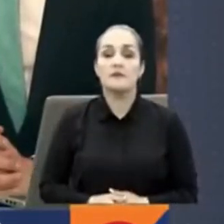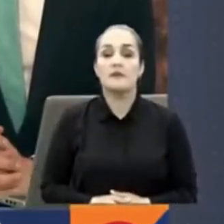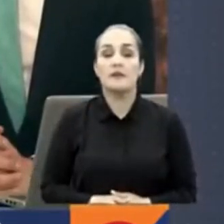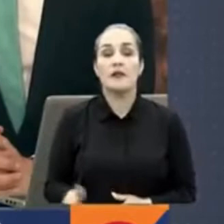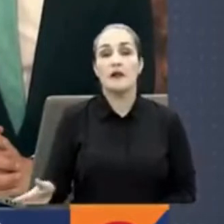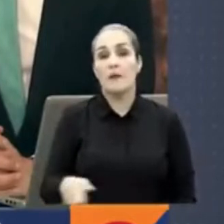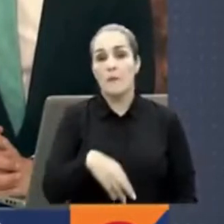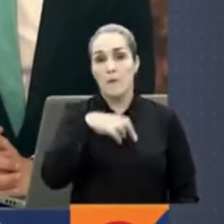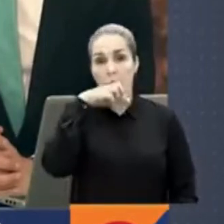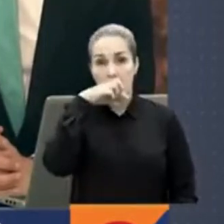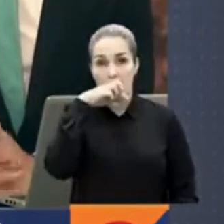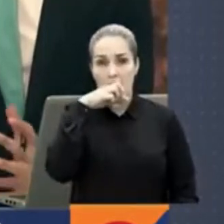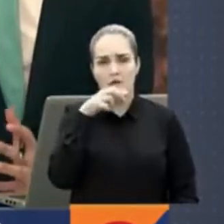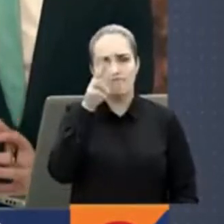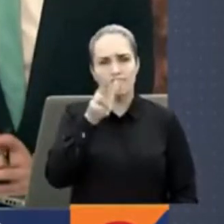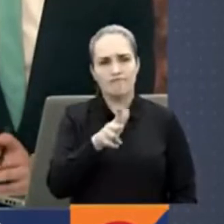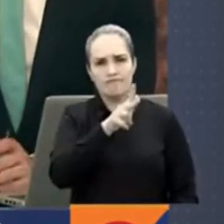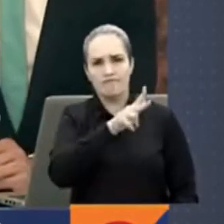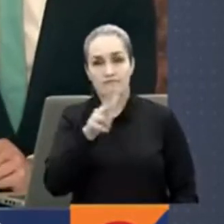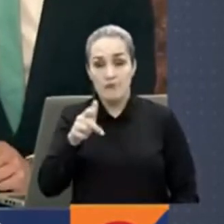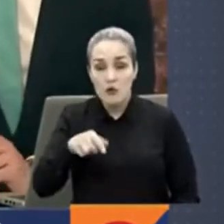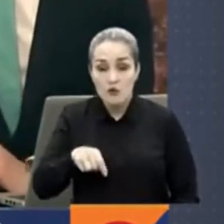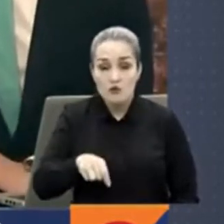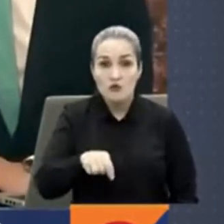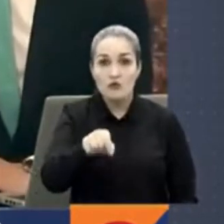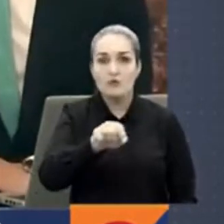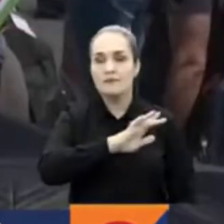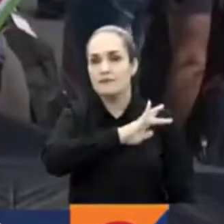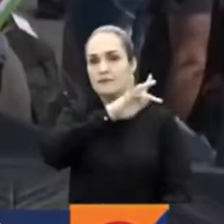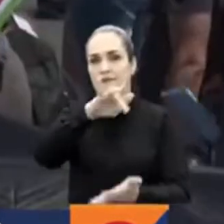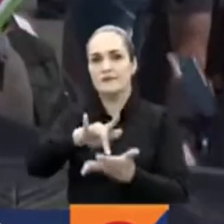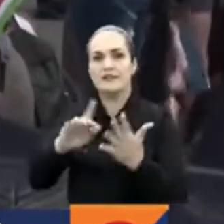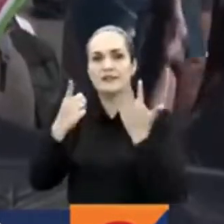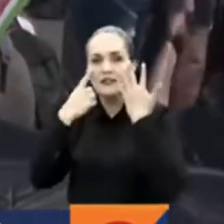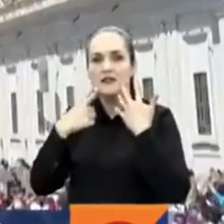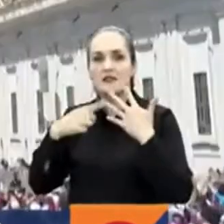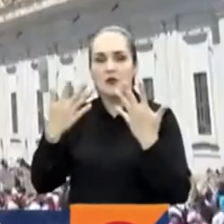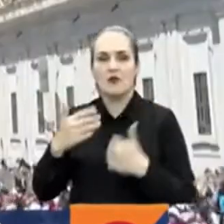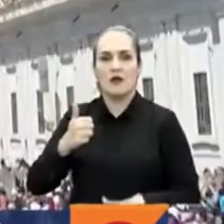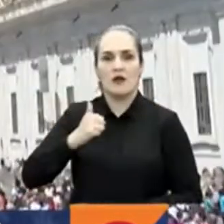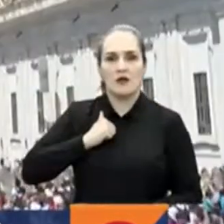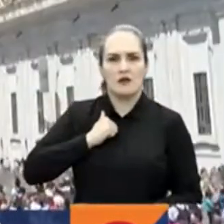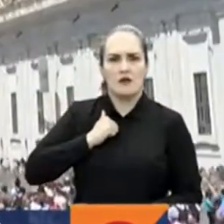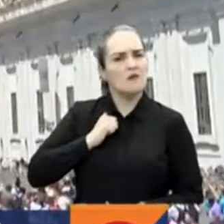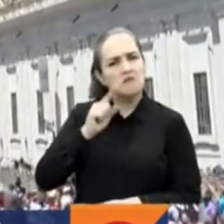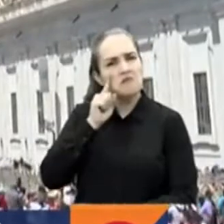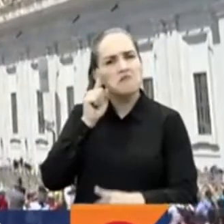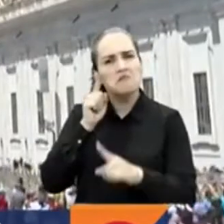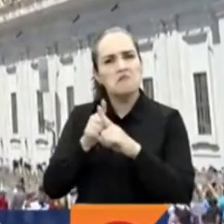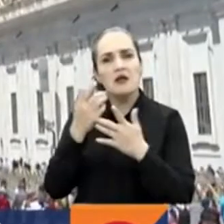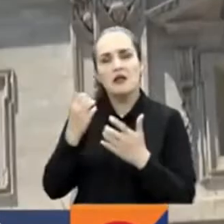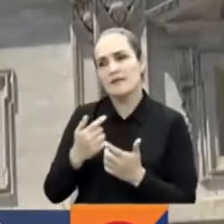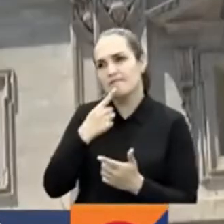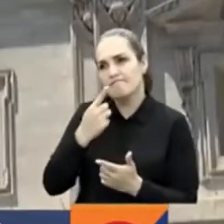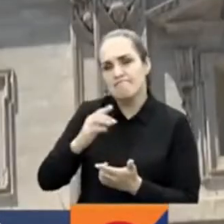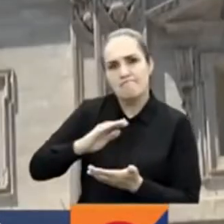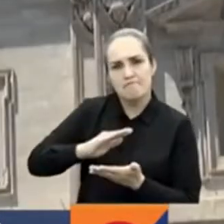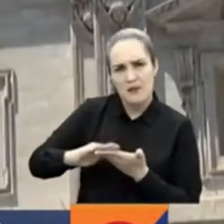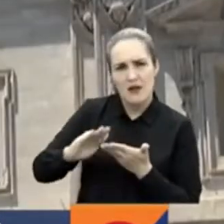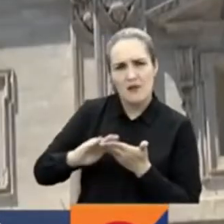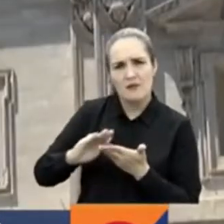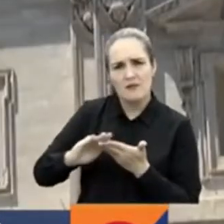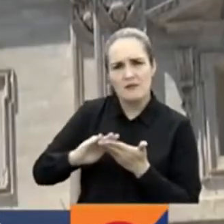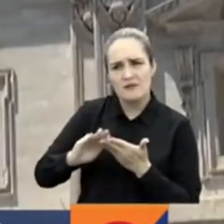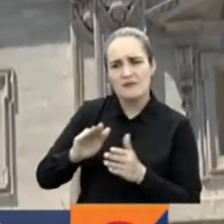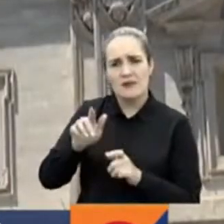realizará en 72 horas una histórica visita de seis días a Canadá. El viaje tiene como objetivo pedir perdón por los abusos cometidos